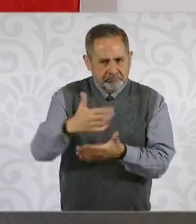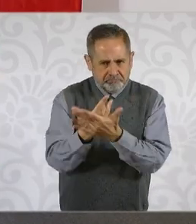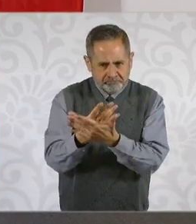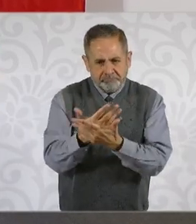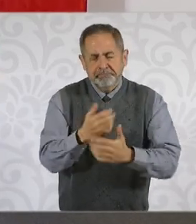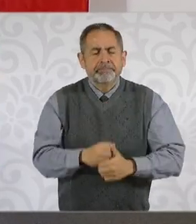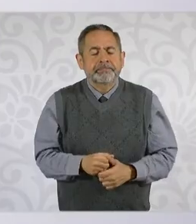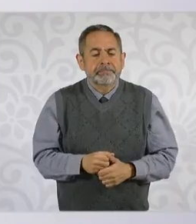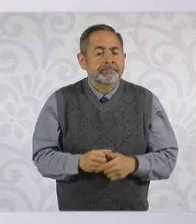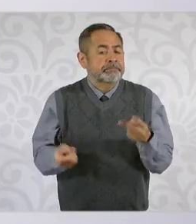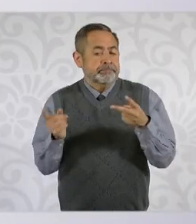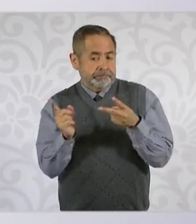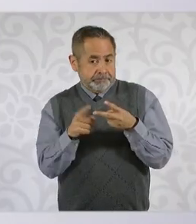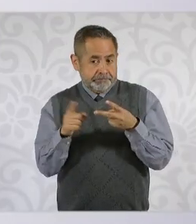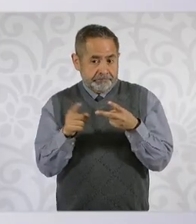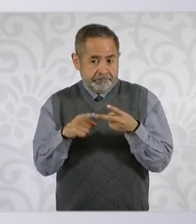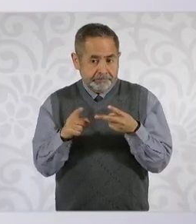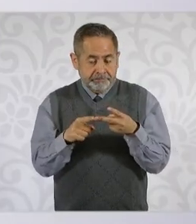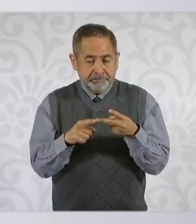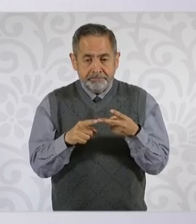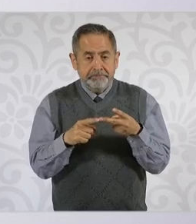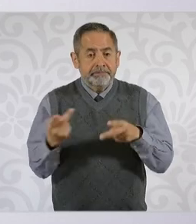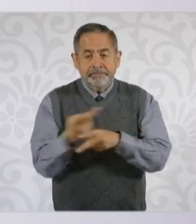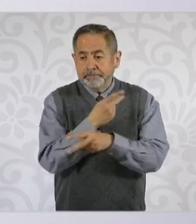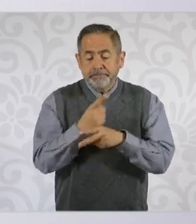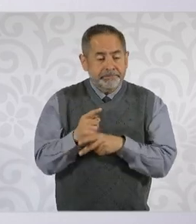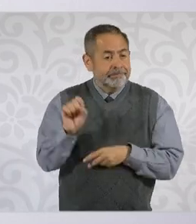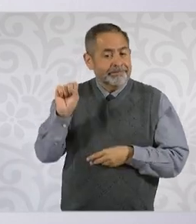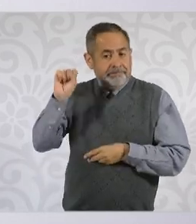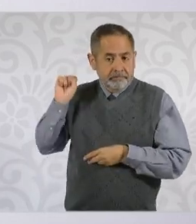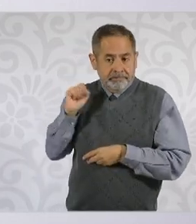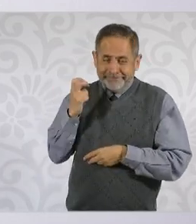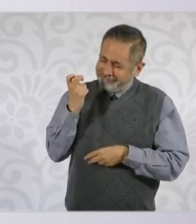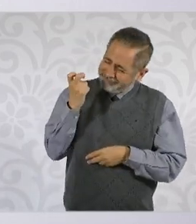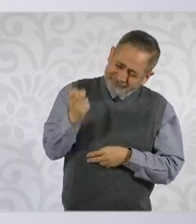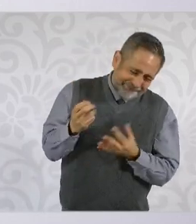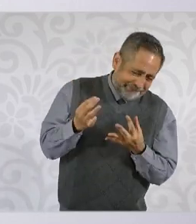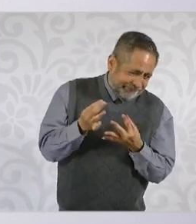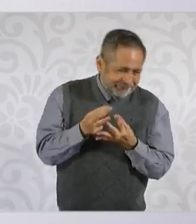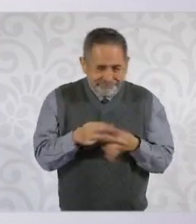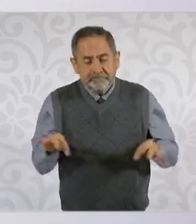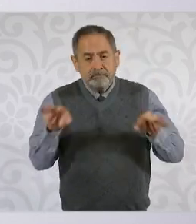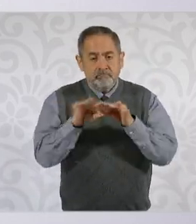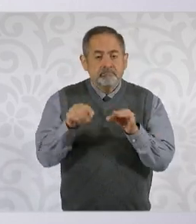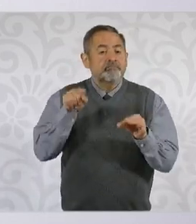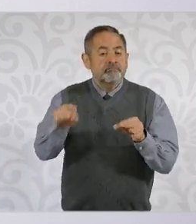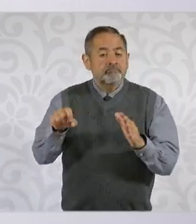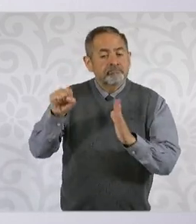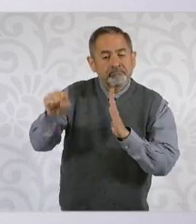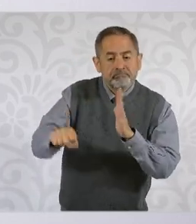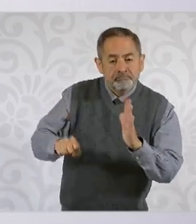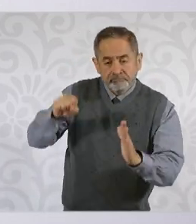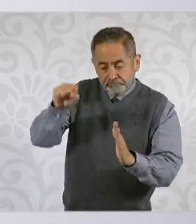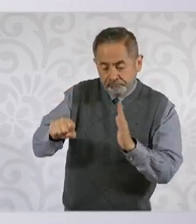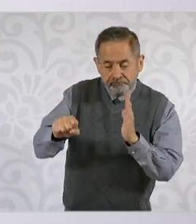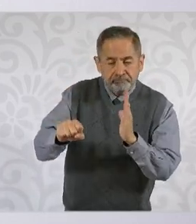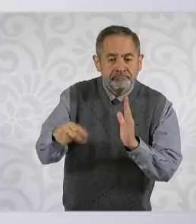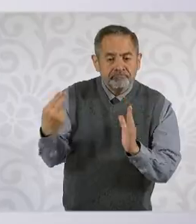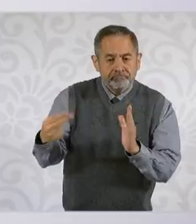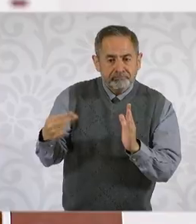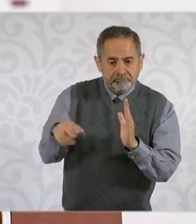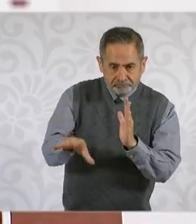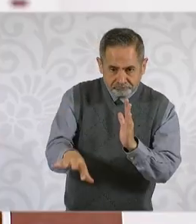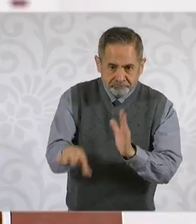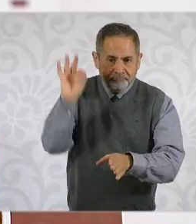Segundo, el fin de semana lo que se hizo, es importante, es la tómbola para saber quién